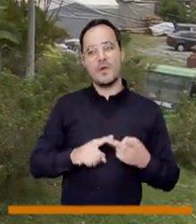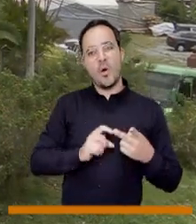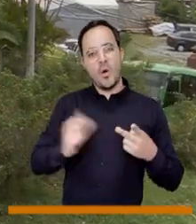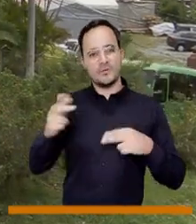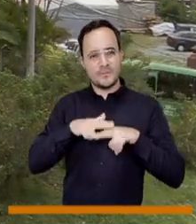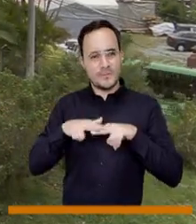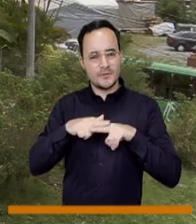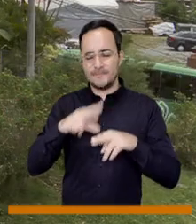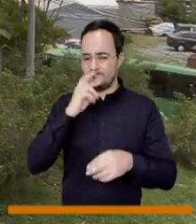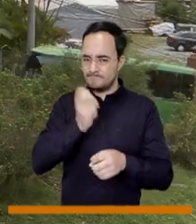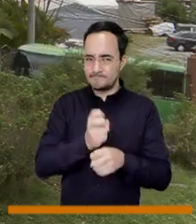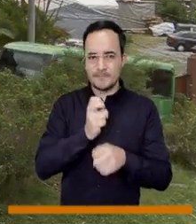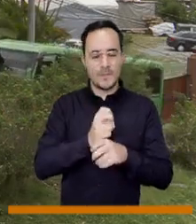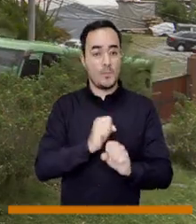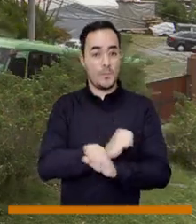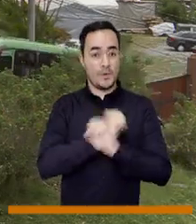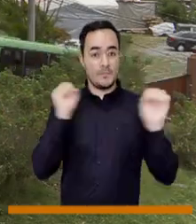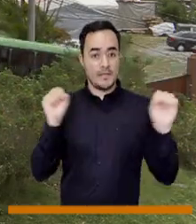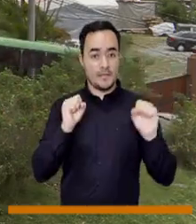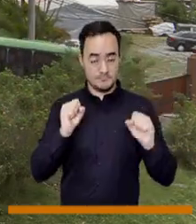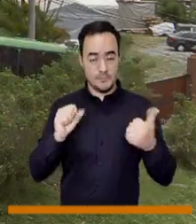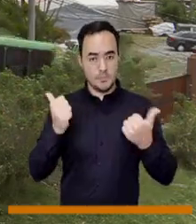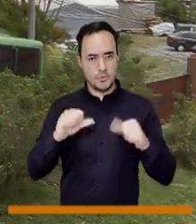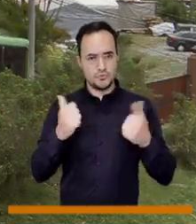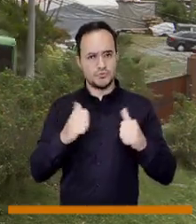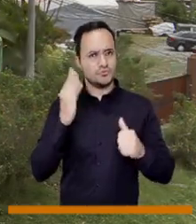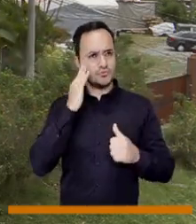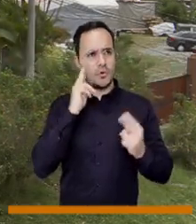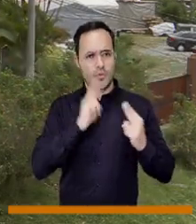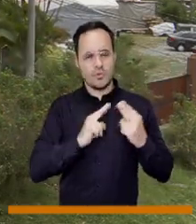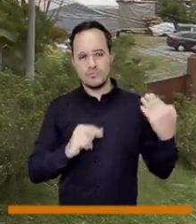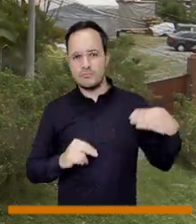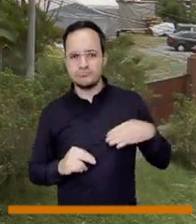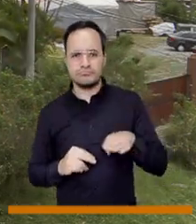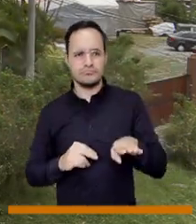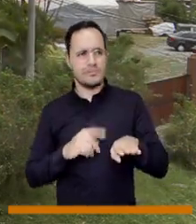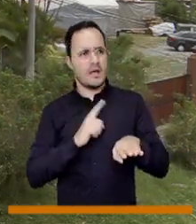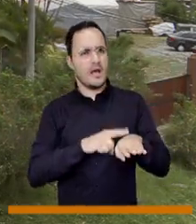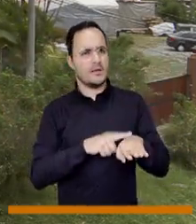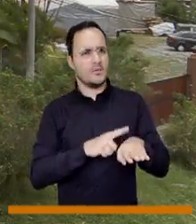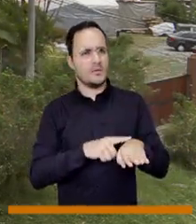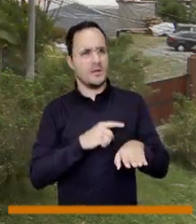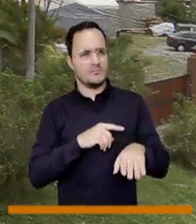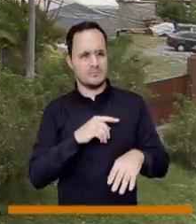Igual el del metro. En las horas de la mañana, el bus de acá sale de,